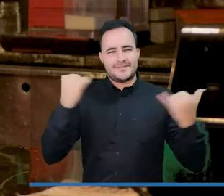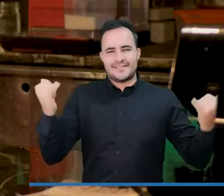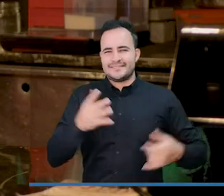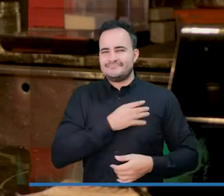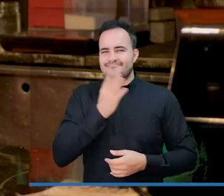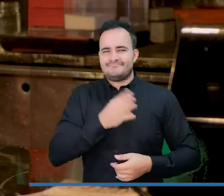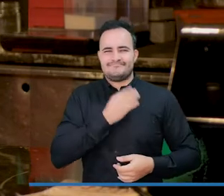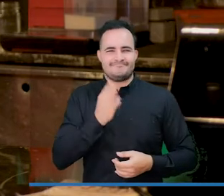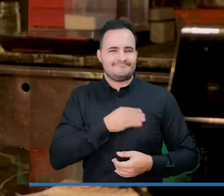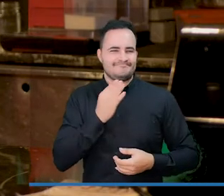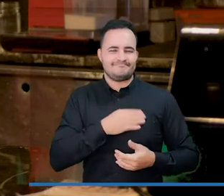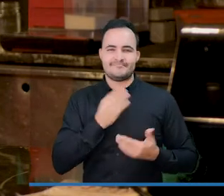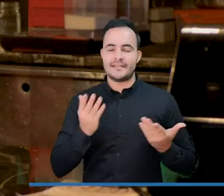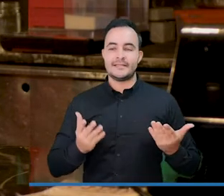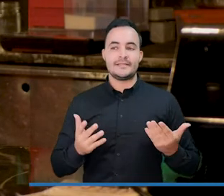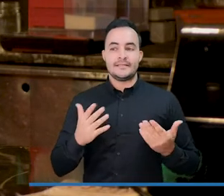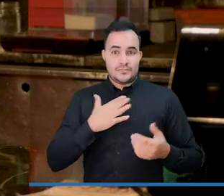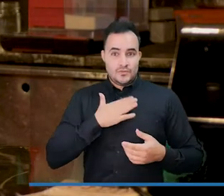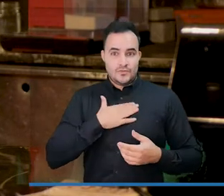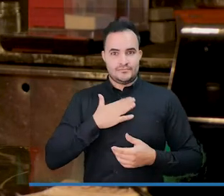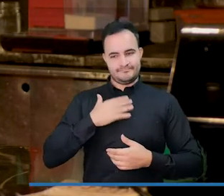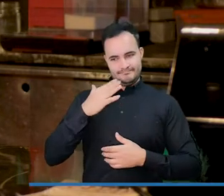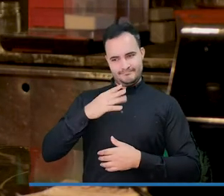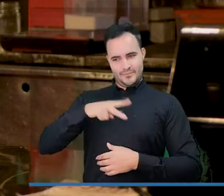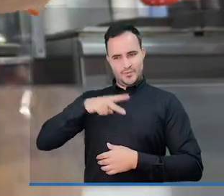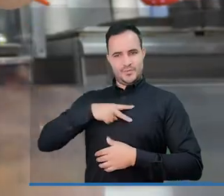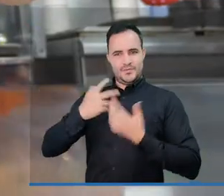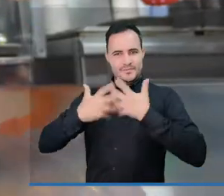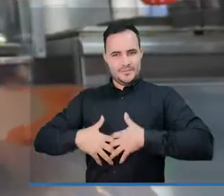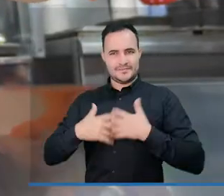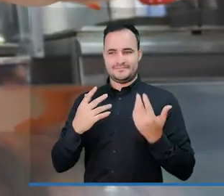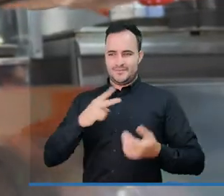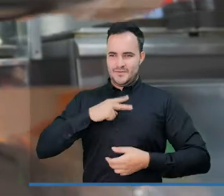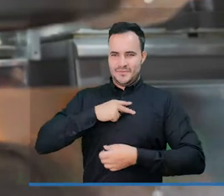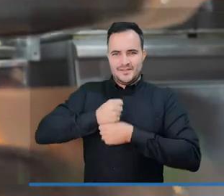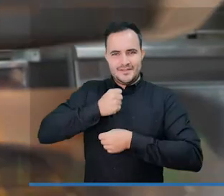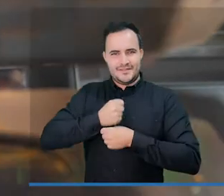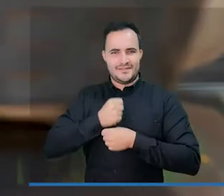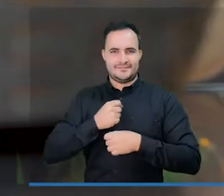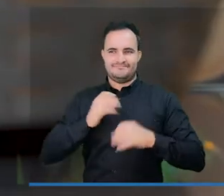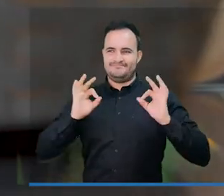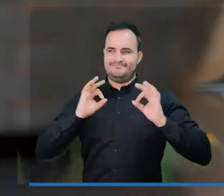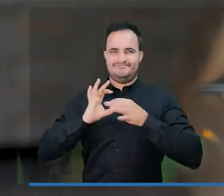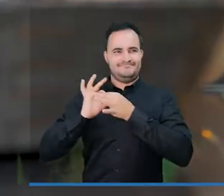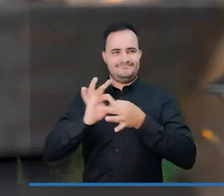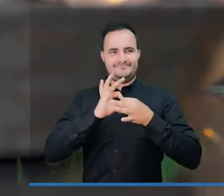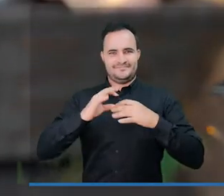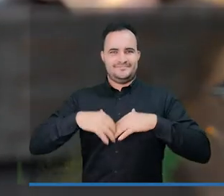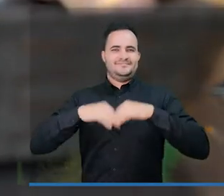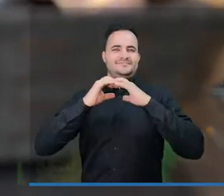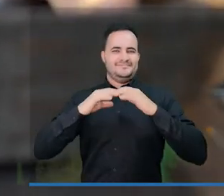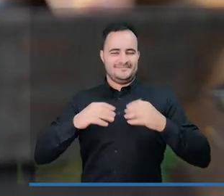contento por mi empresa, por mi trabajo, por mi empleo.